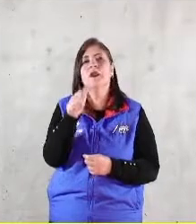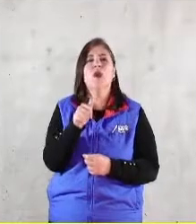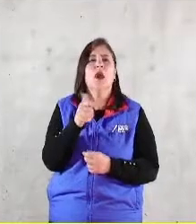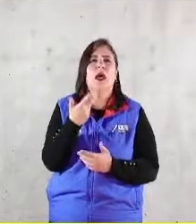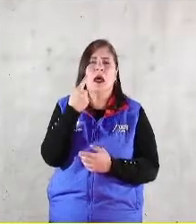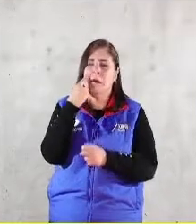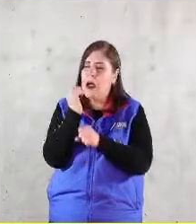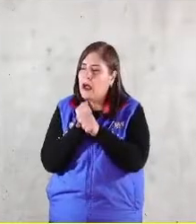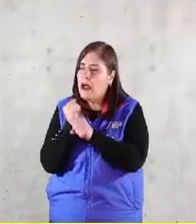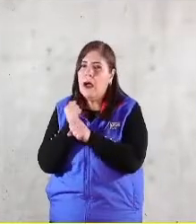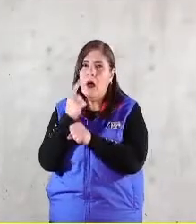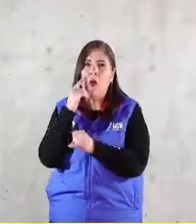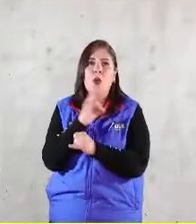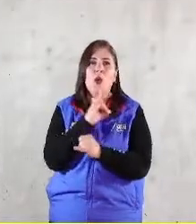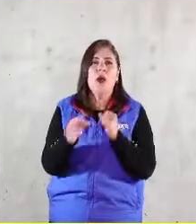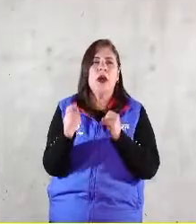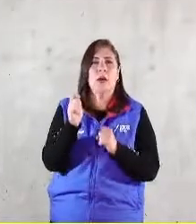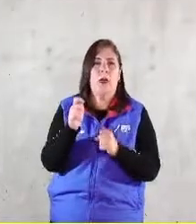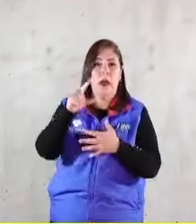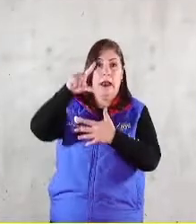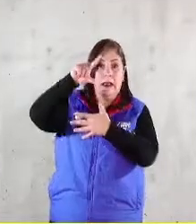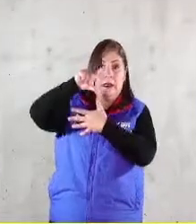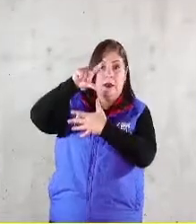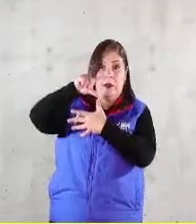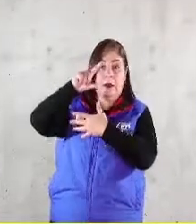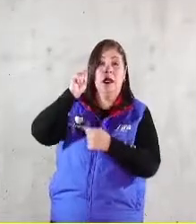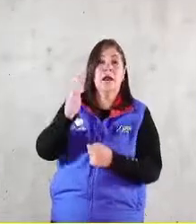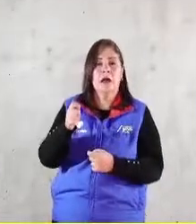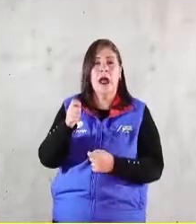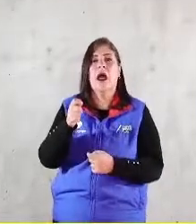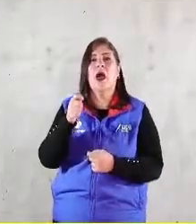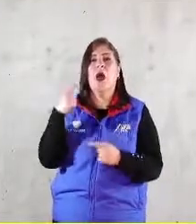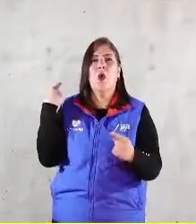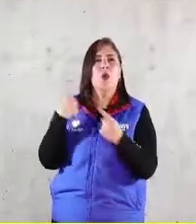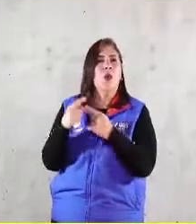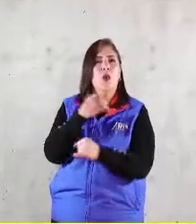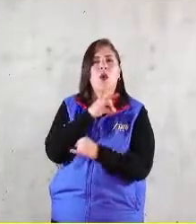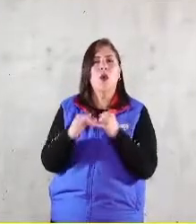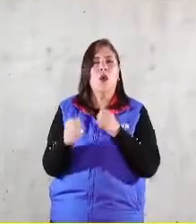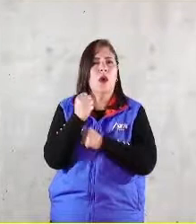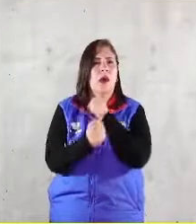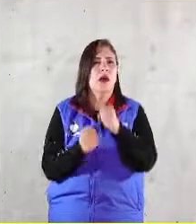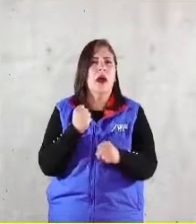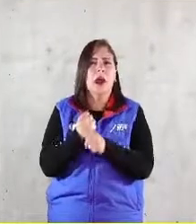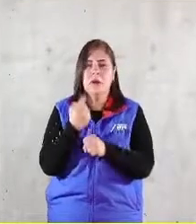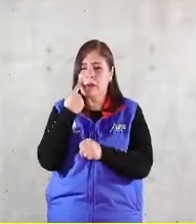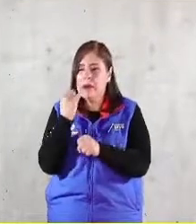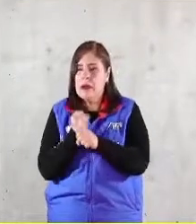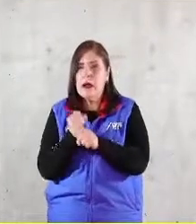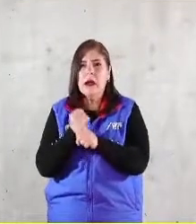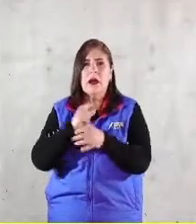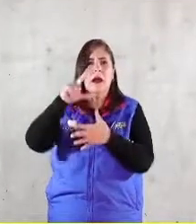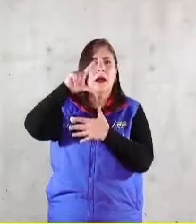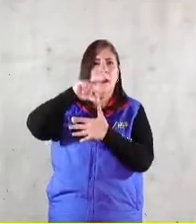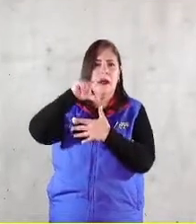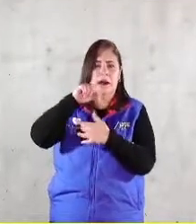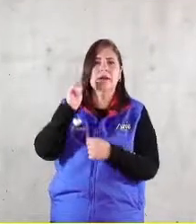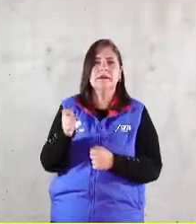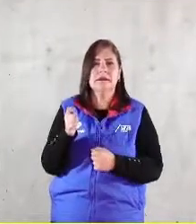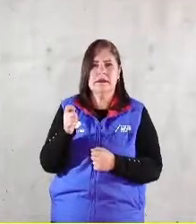estudios se muestra que en toda Latinoamérica, el último año que se hizo el estudio, los latinoamericanos